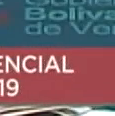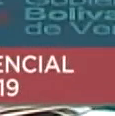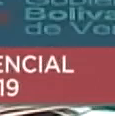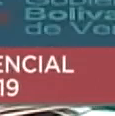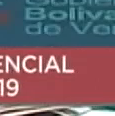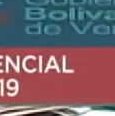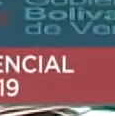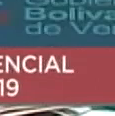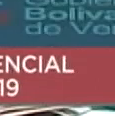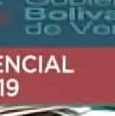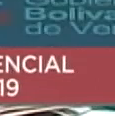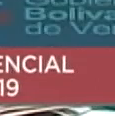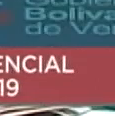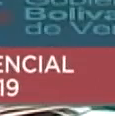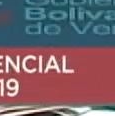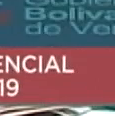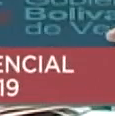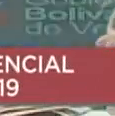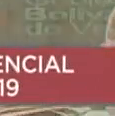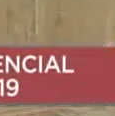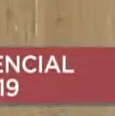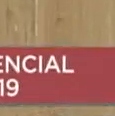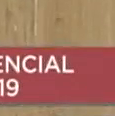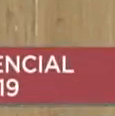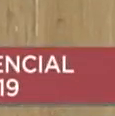venezolanos a nuestro país.